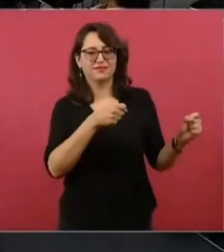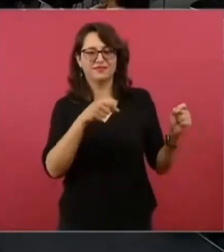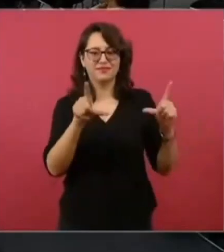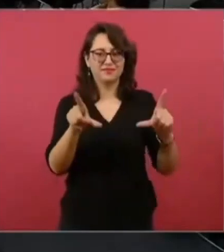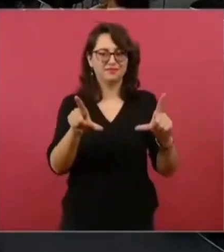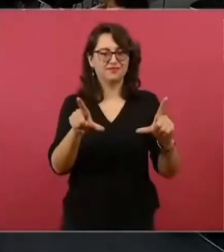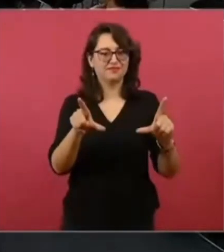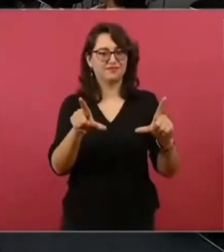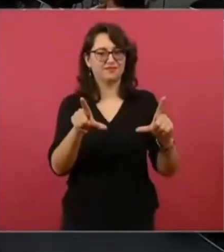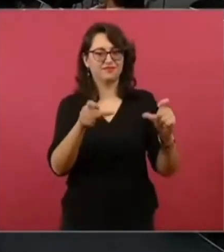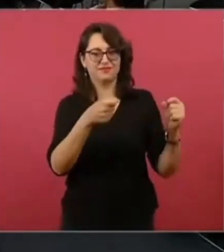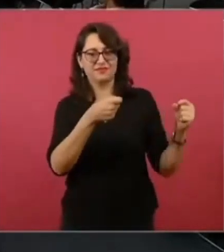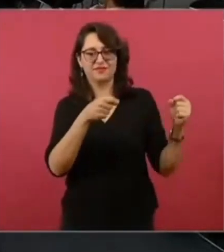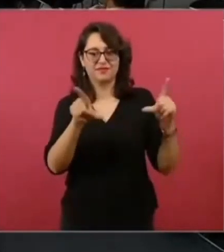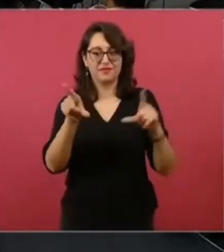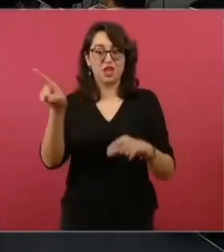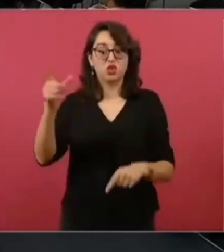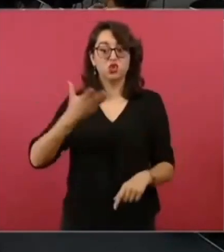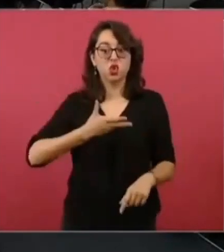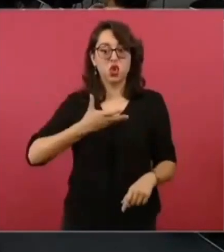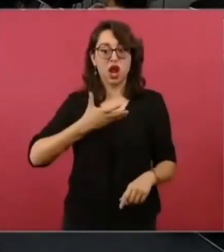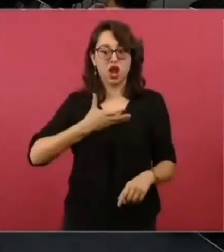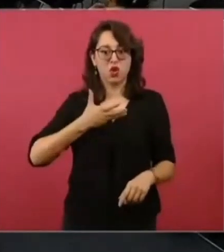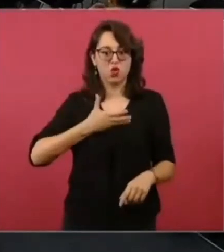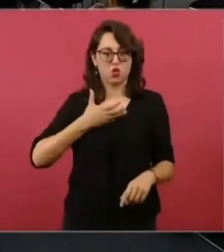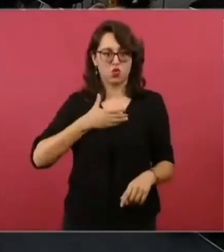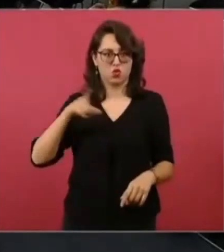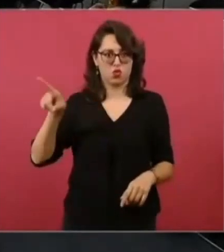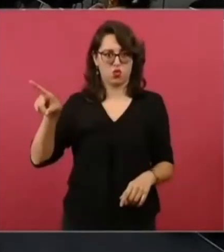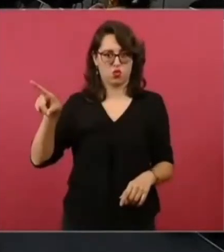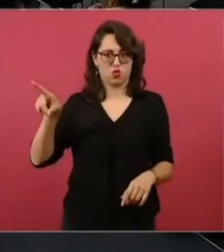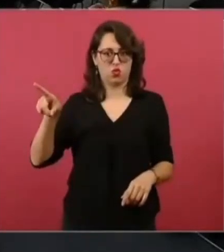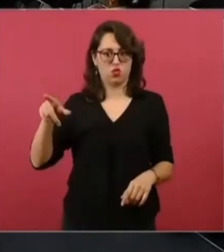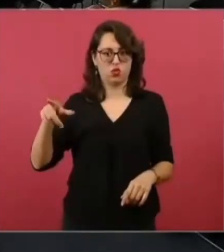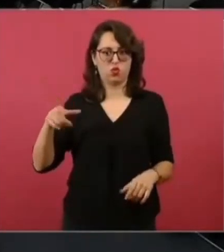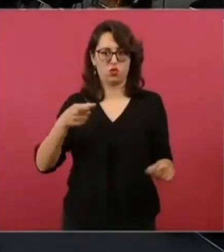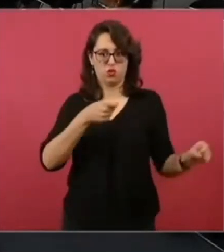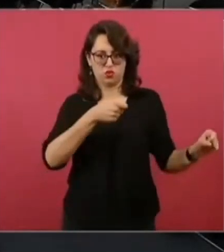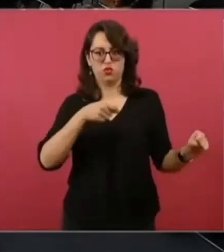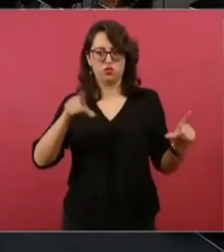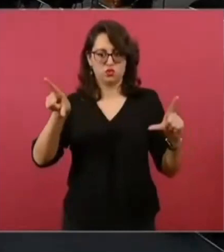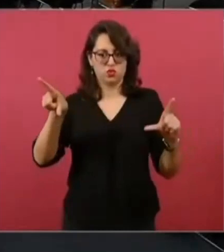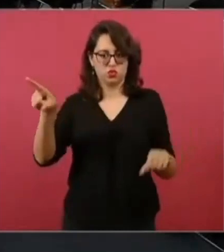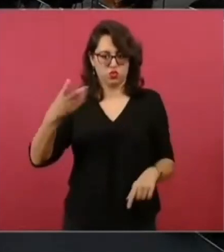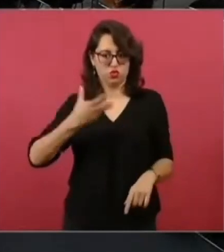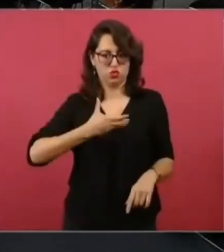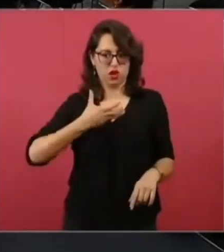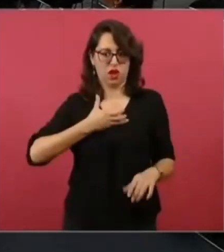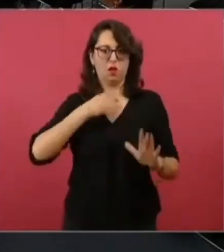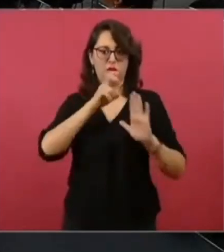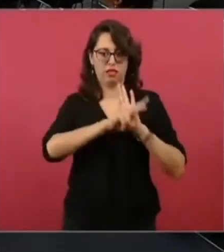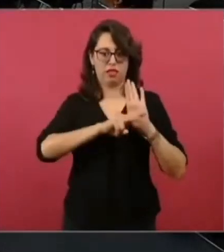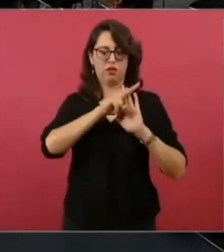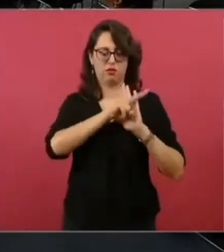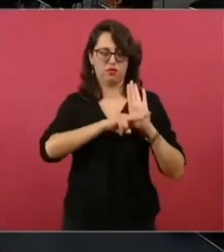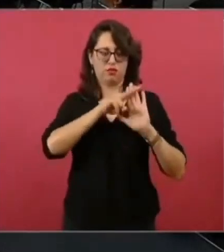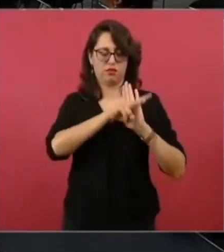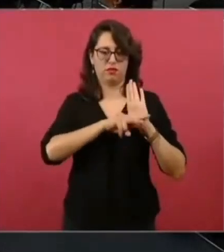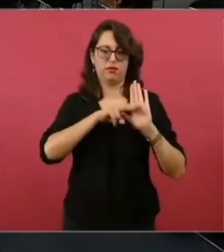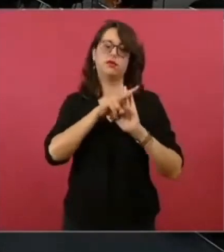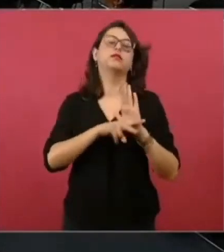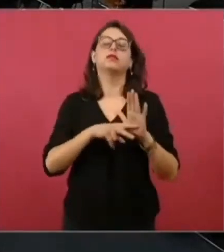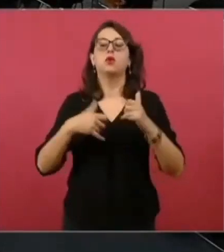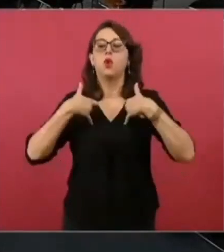pero la del, cuando estuvieron aquí en el Zócalo. Porque ahí están unas niñas, sí, jóvenes,